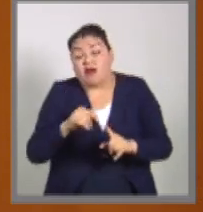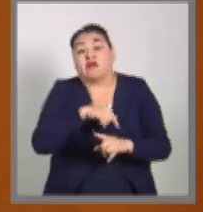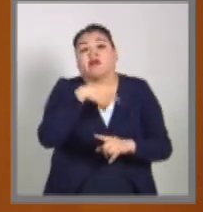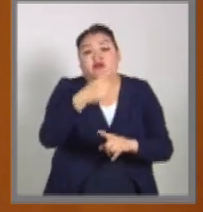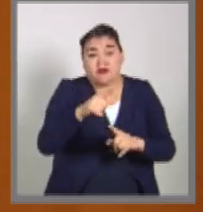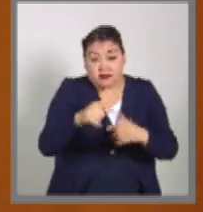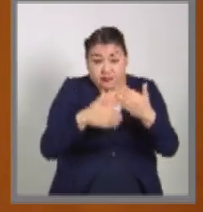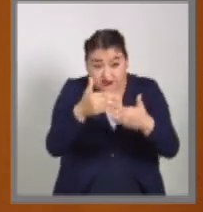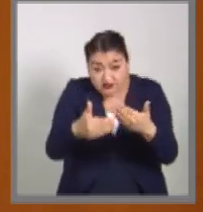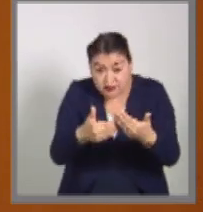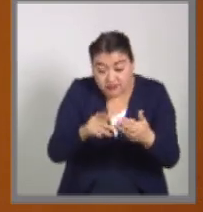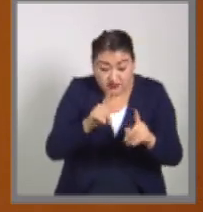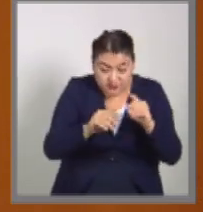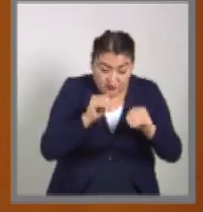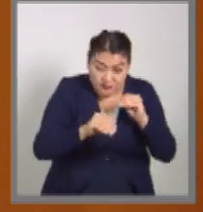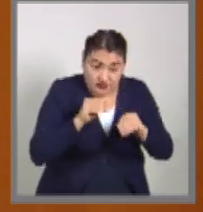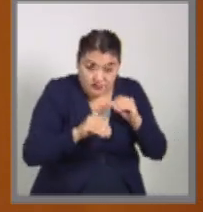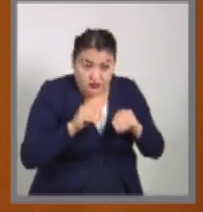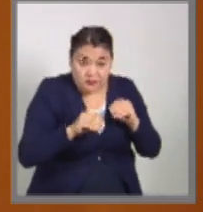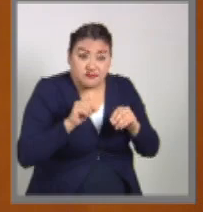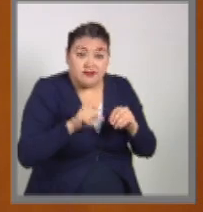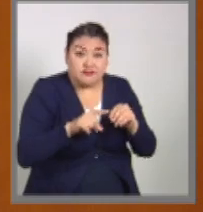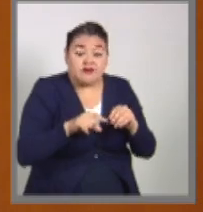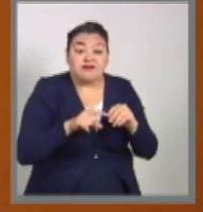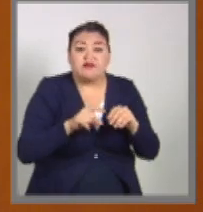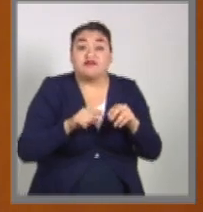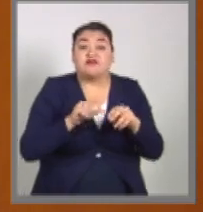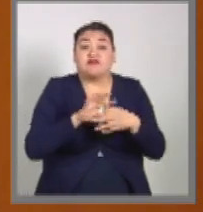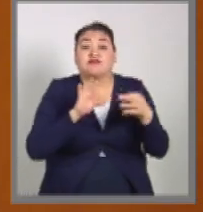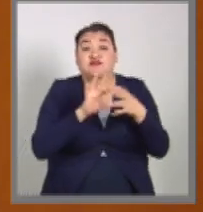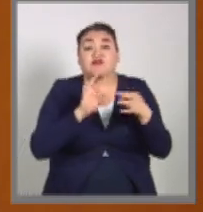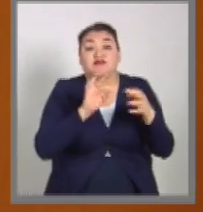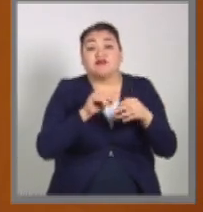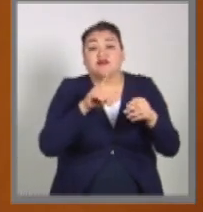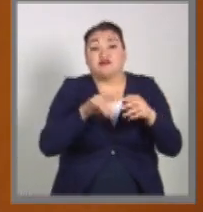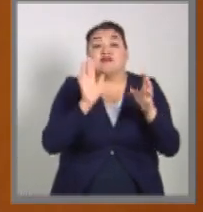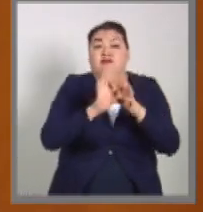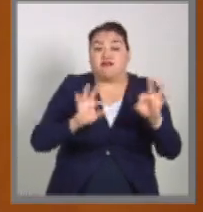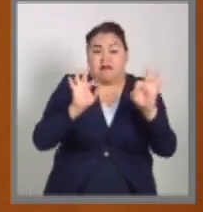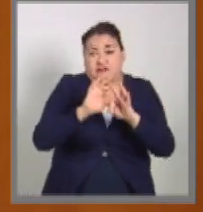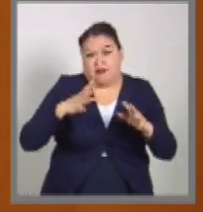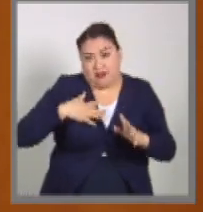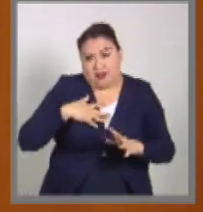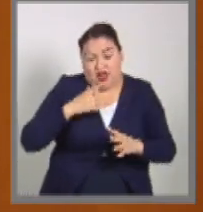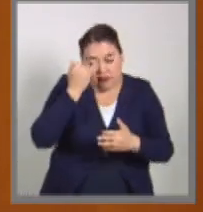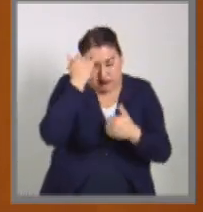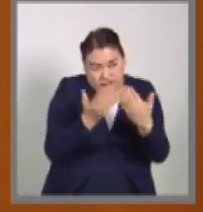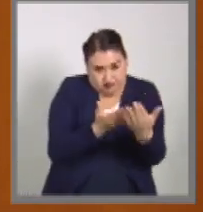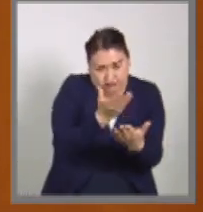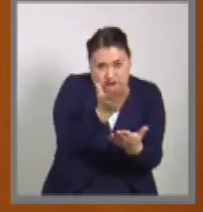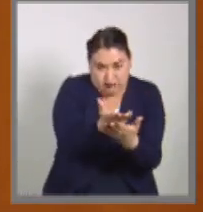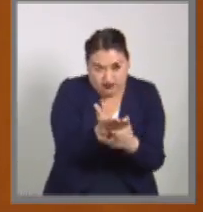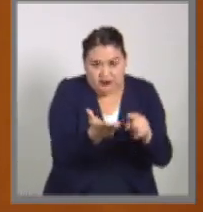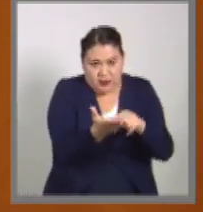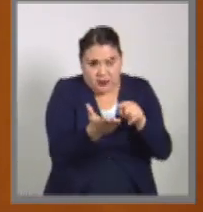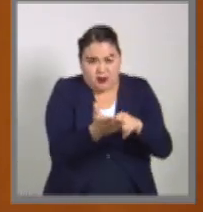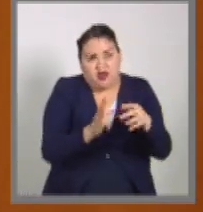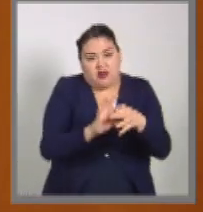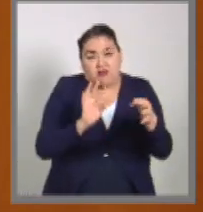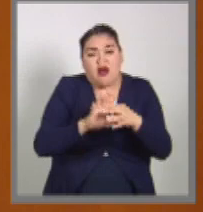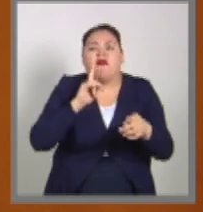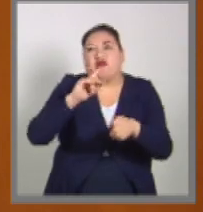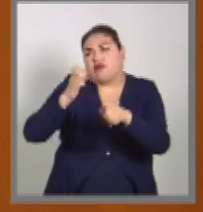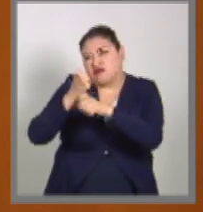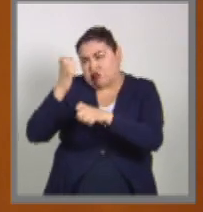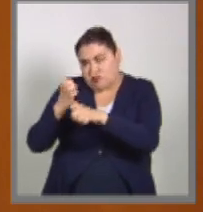tiene que ser, y esa es la otra intención, un propósito muy respetuoso para que sea considerado por los